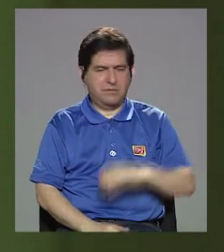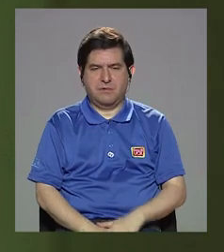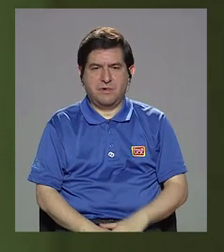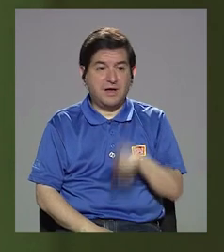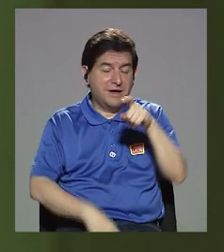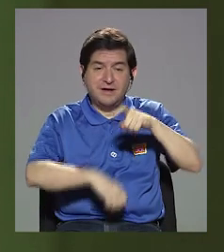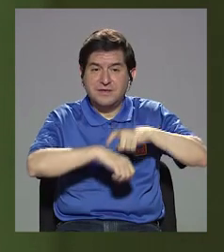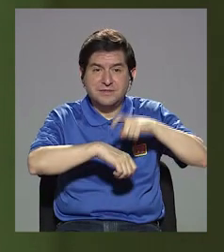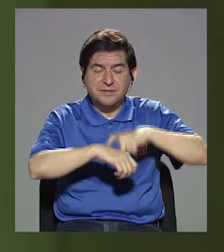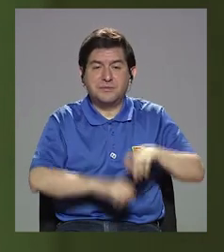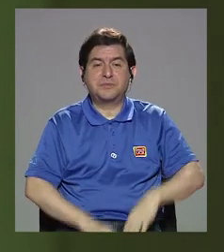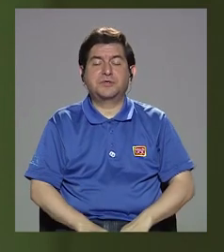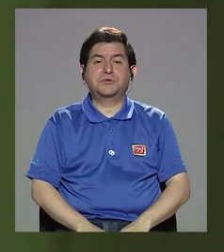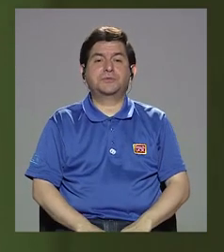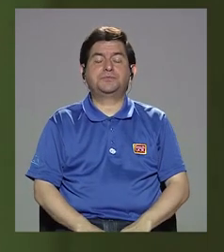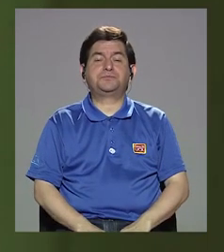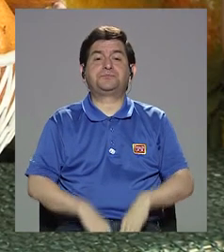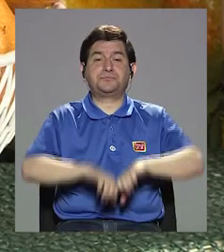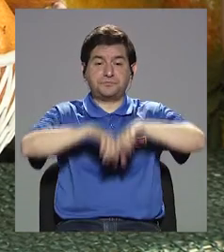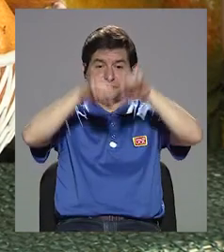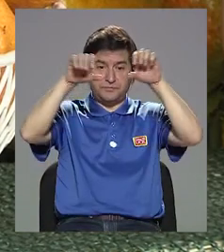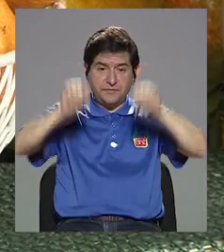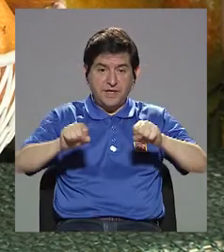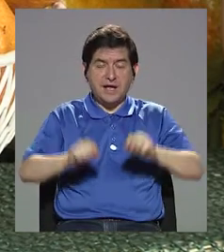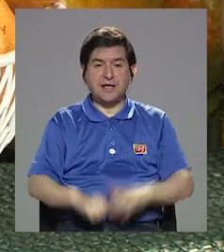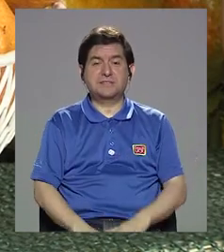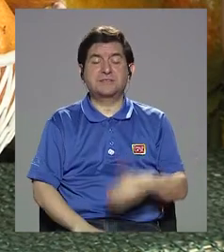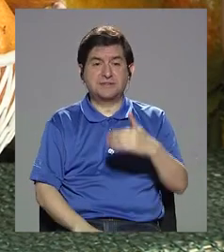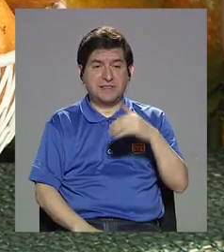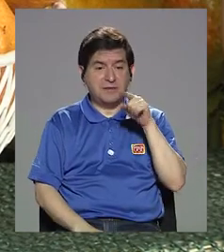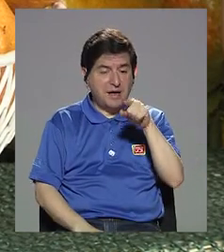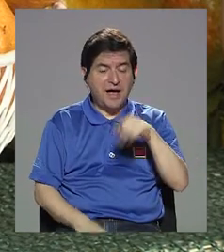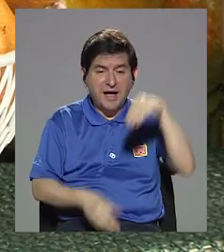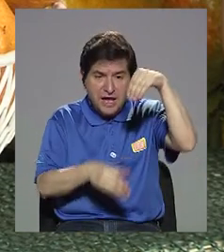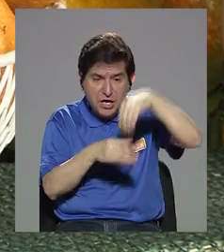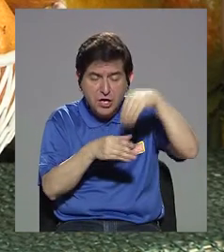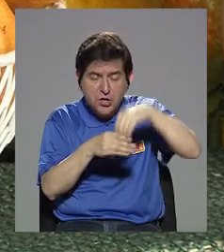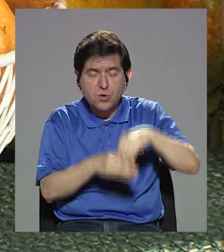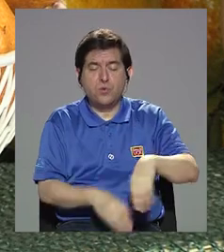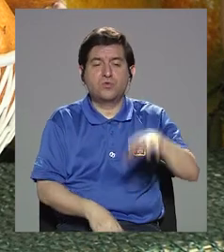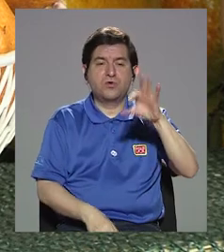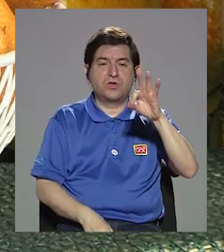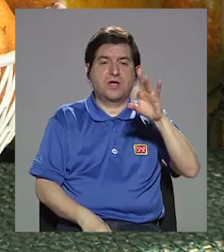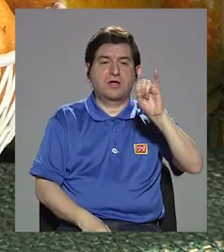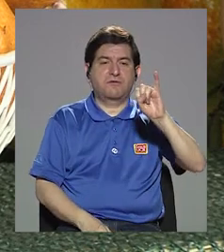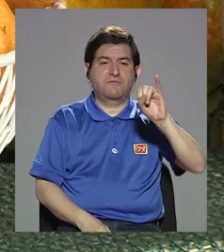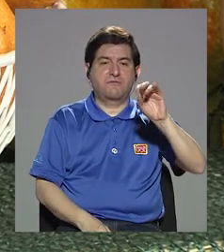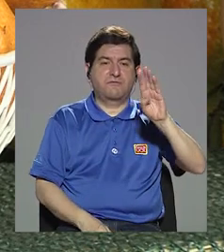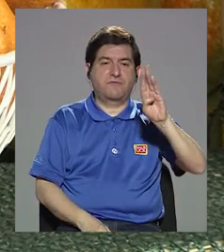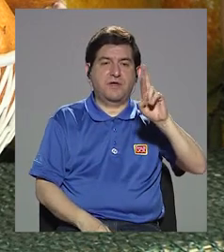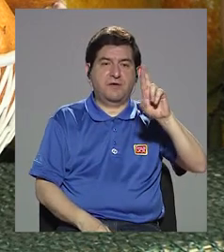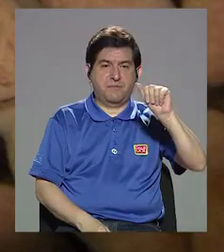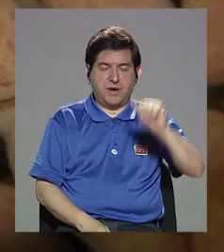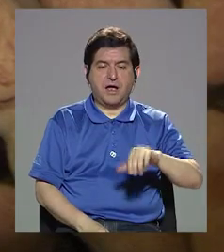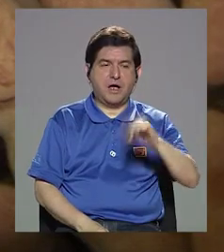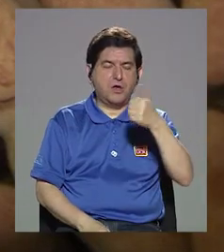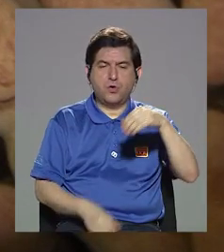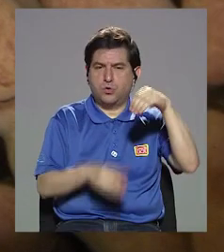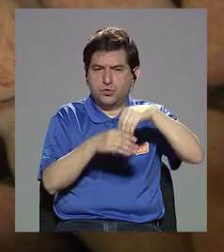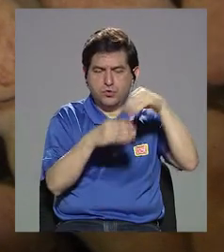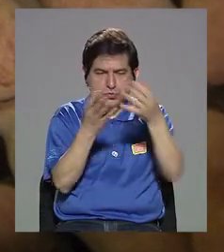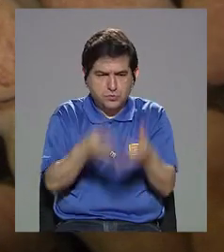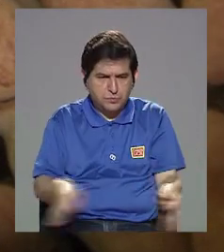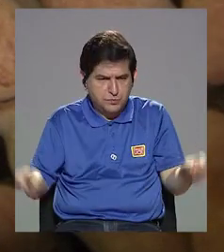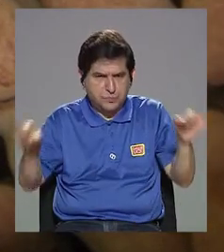el sistema, como viene con fibra y viene con otros nutrientes